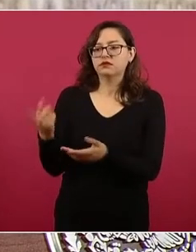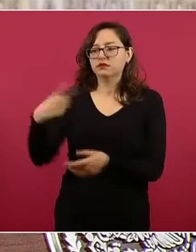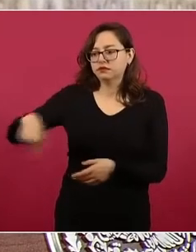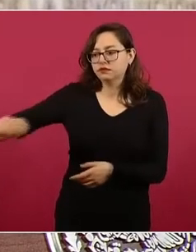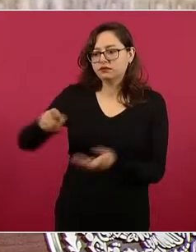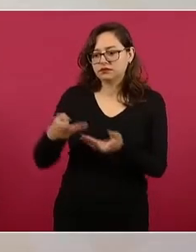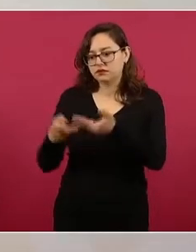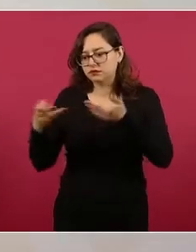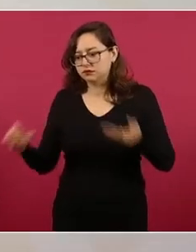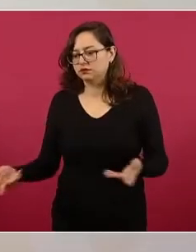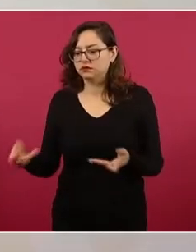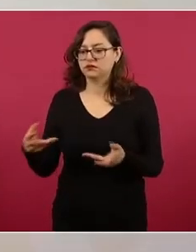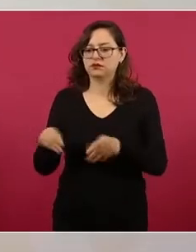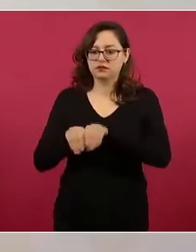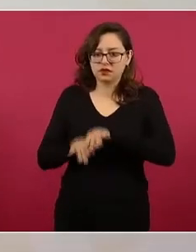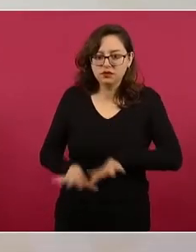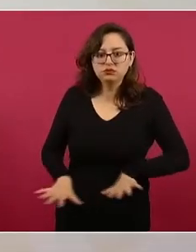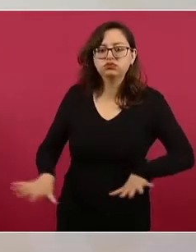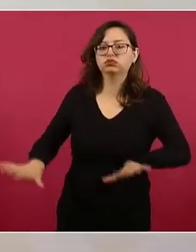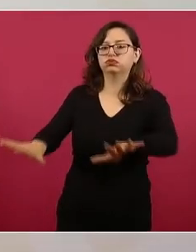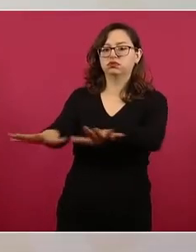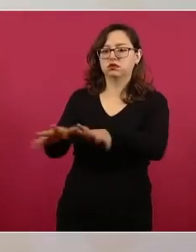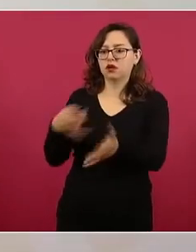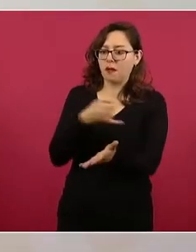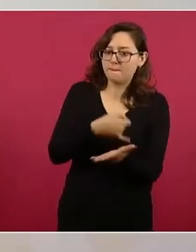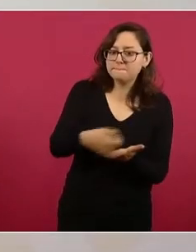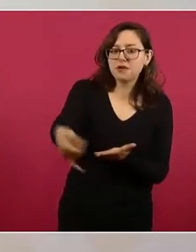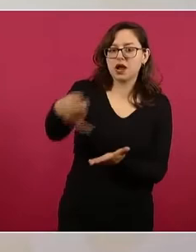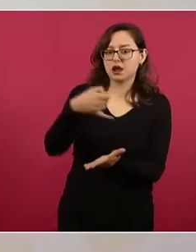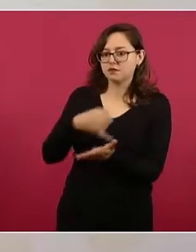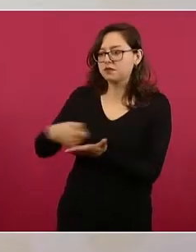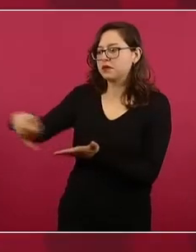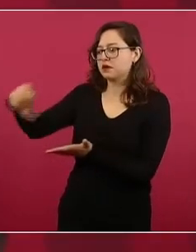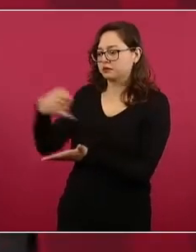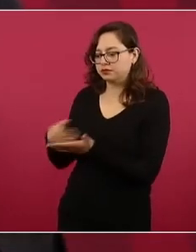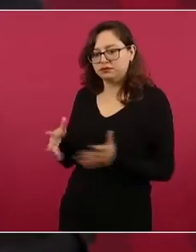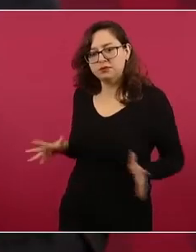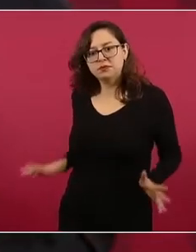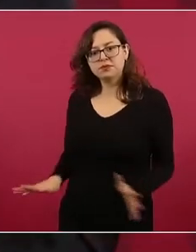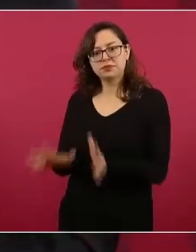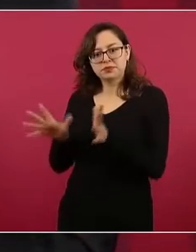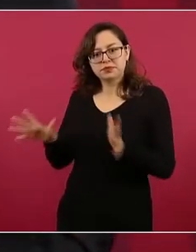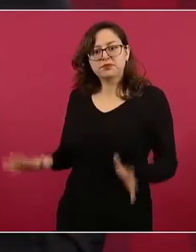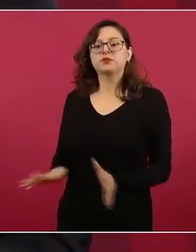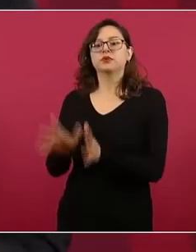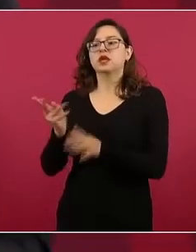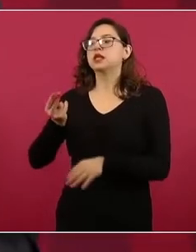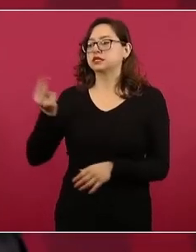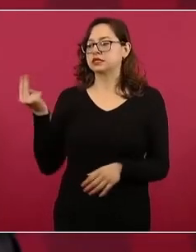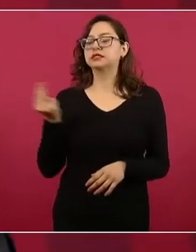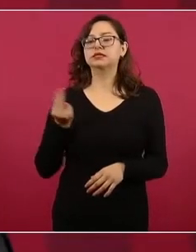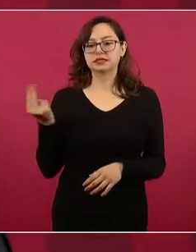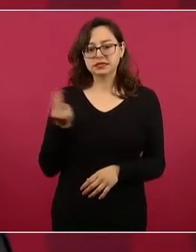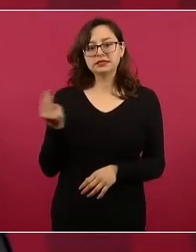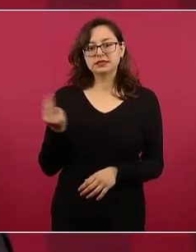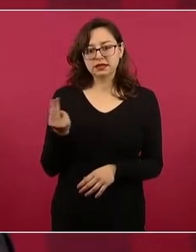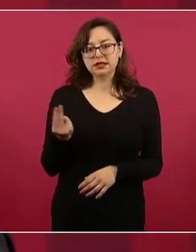gratuitos que no estamos